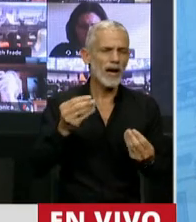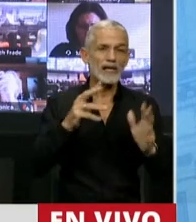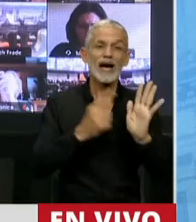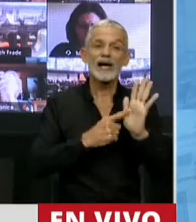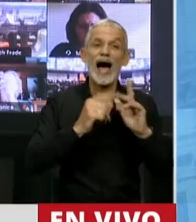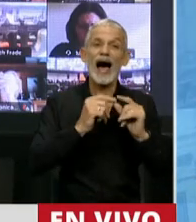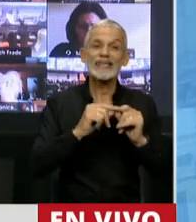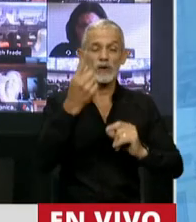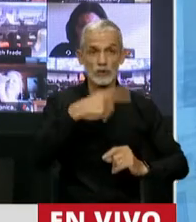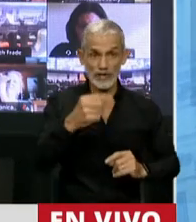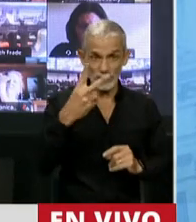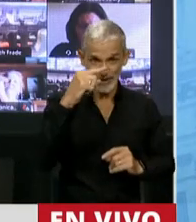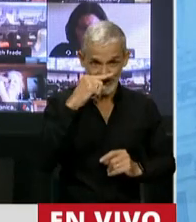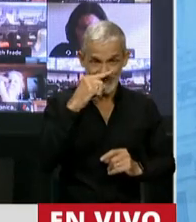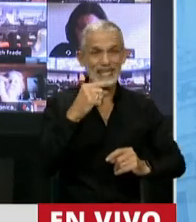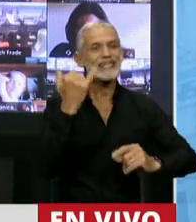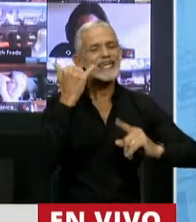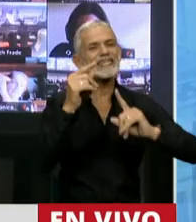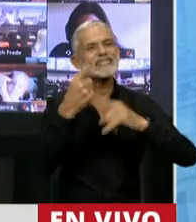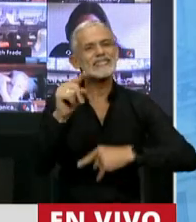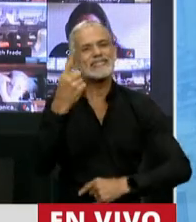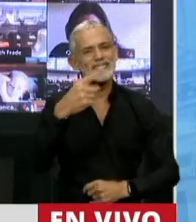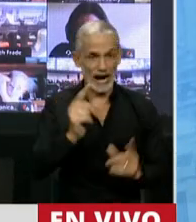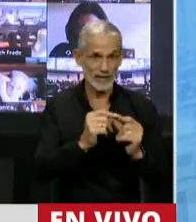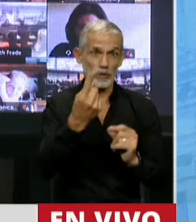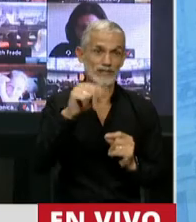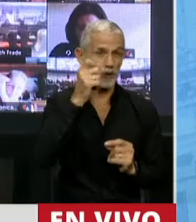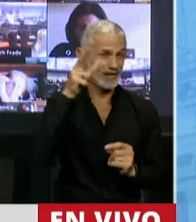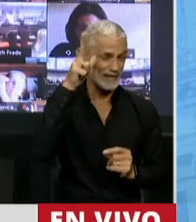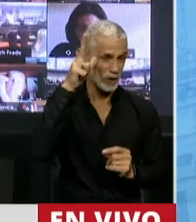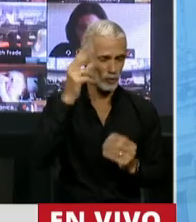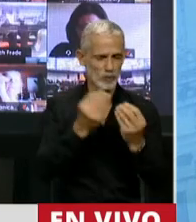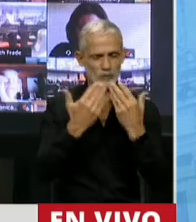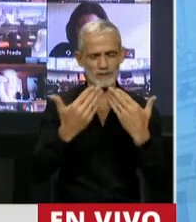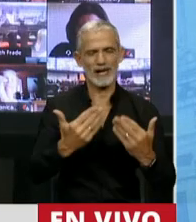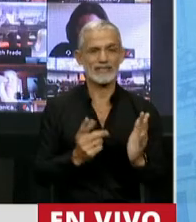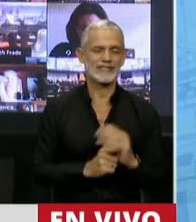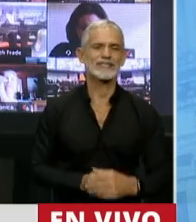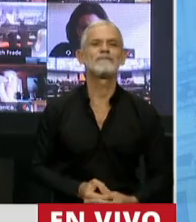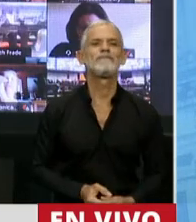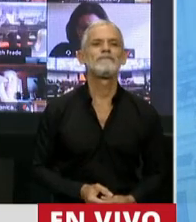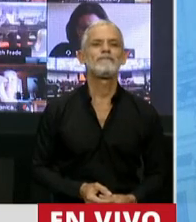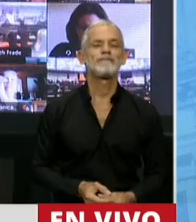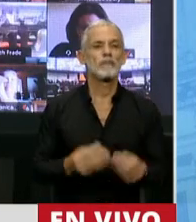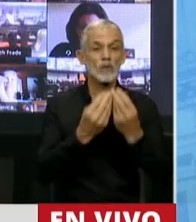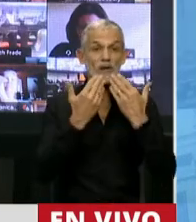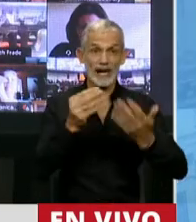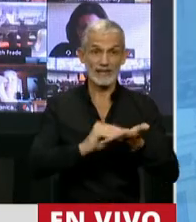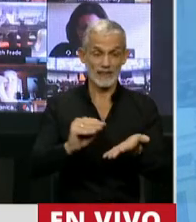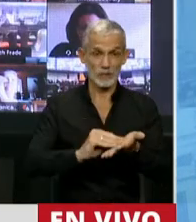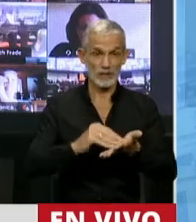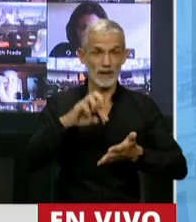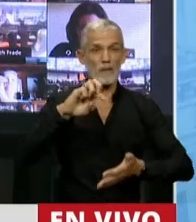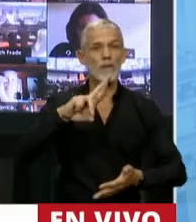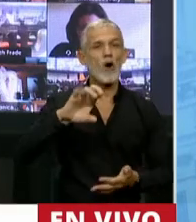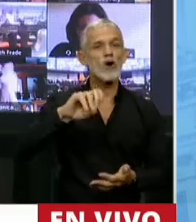los artículos 127 y 128 del reglamento. Muchas gracias, Presidente. Muchas gracias, Diputado